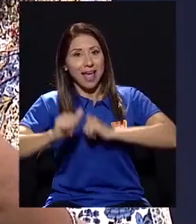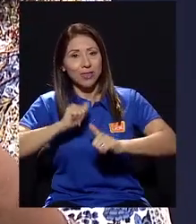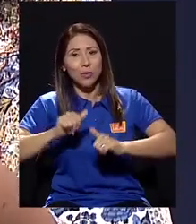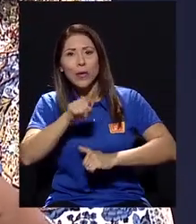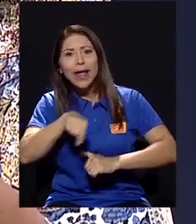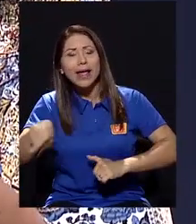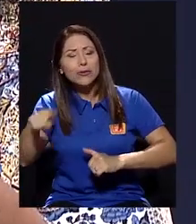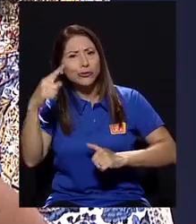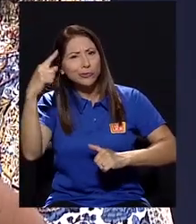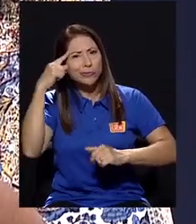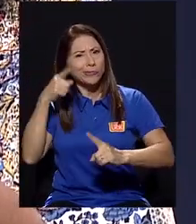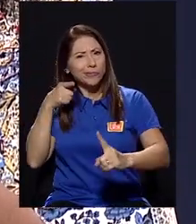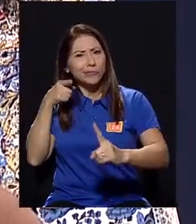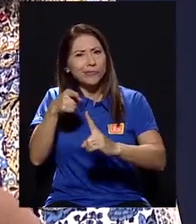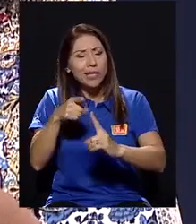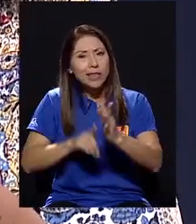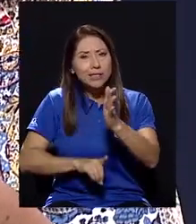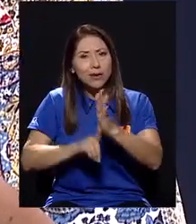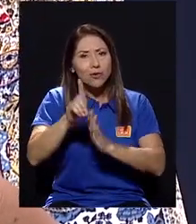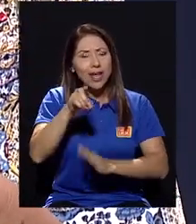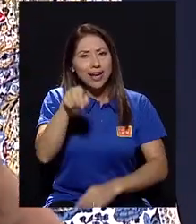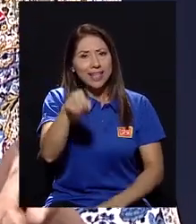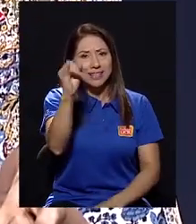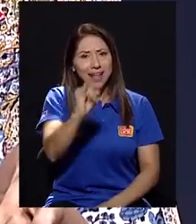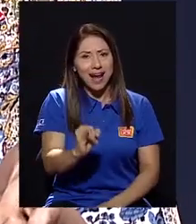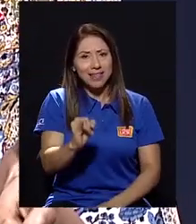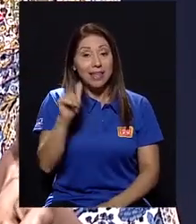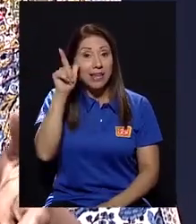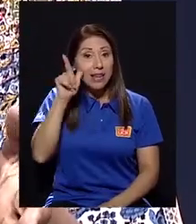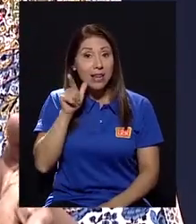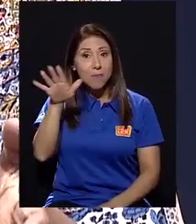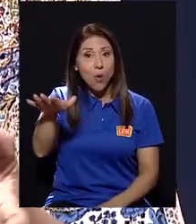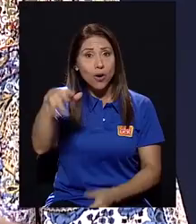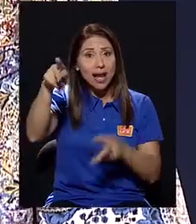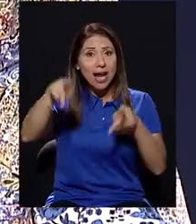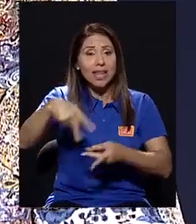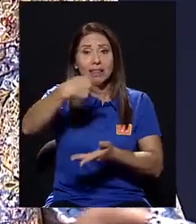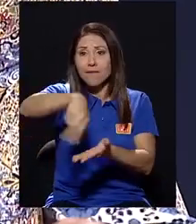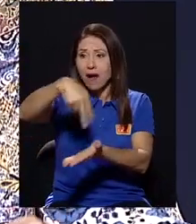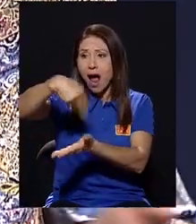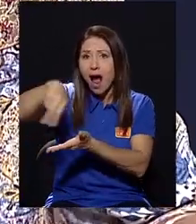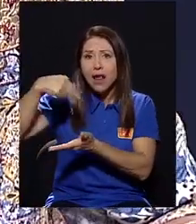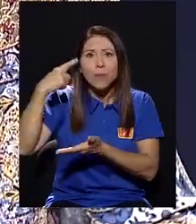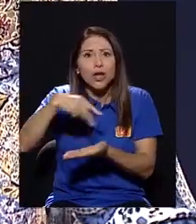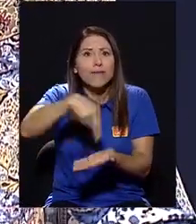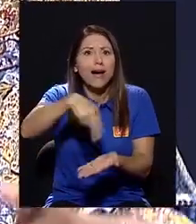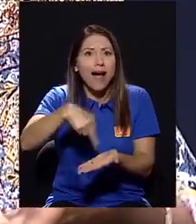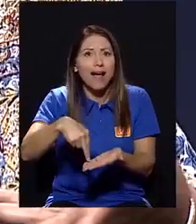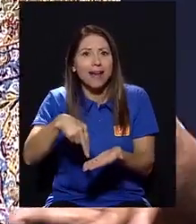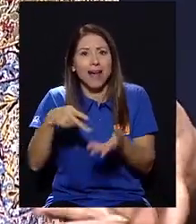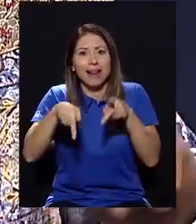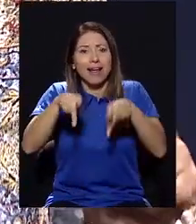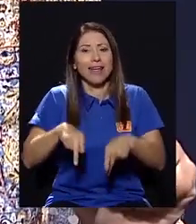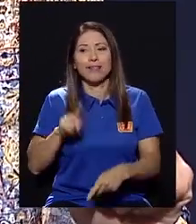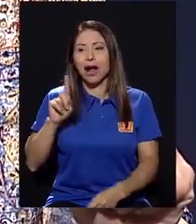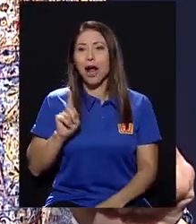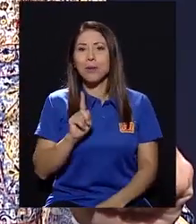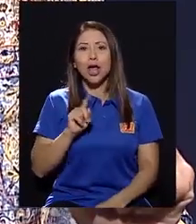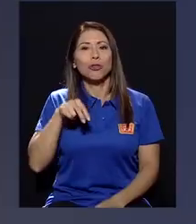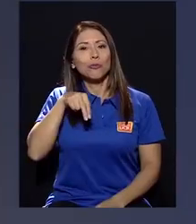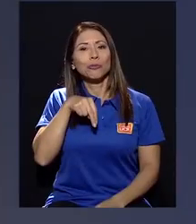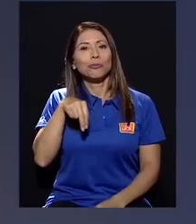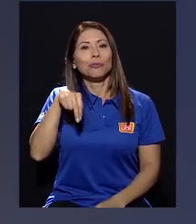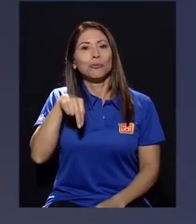preocupado por desarrollar este arte. Y en Limón la gente baila porque baila, baila hasta cuando camina.